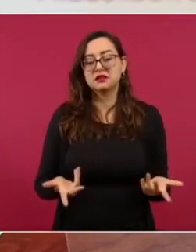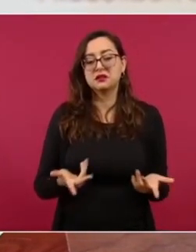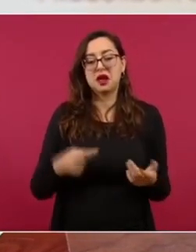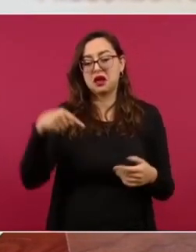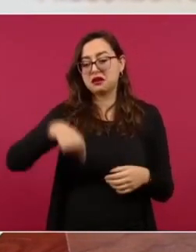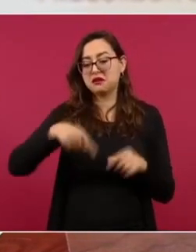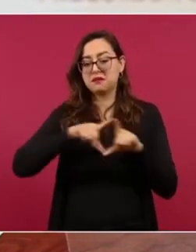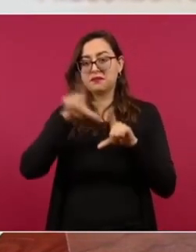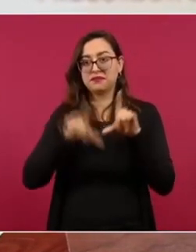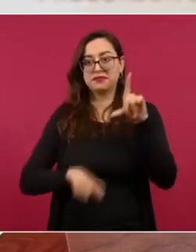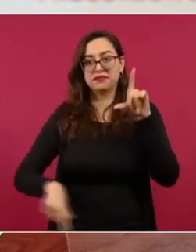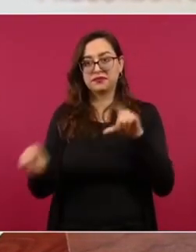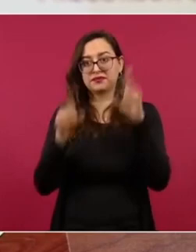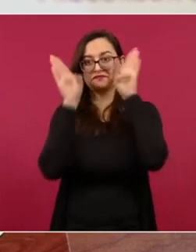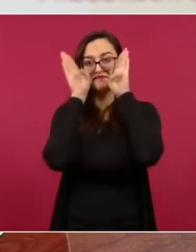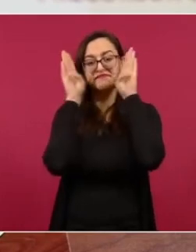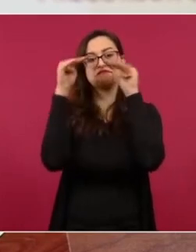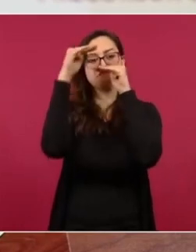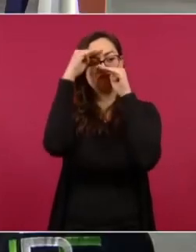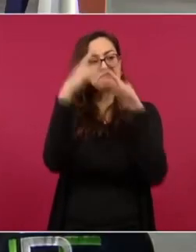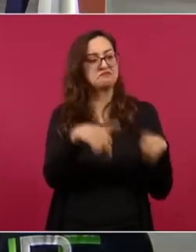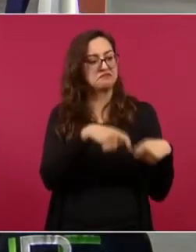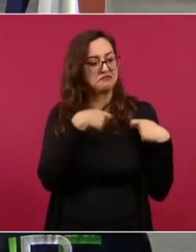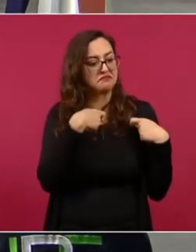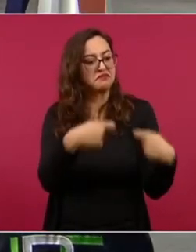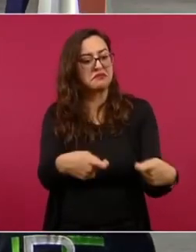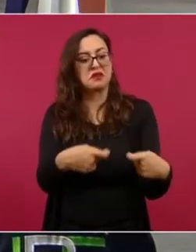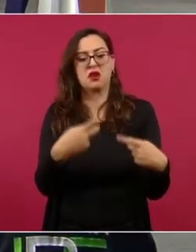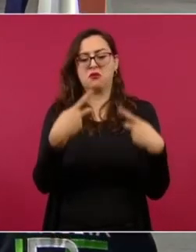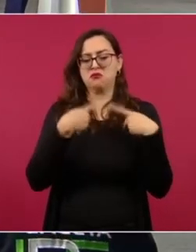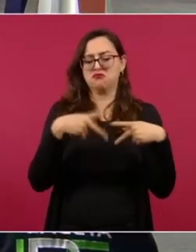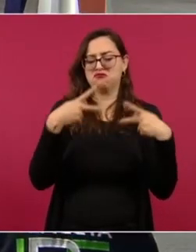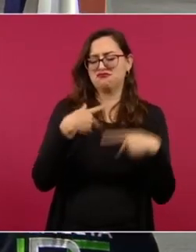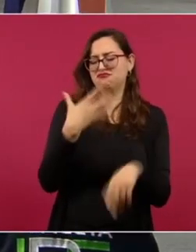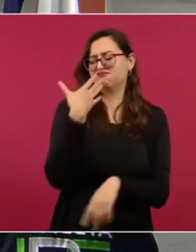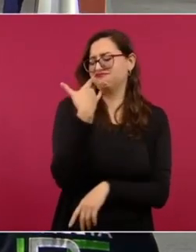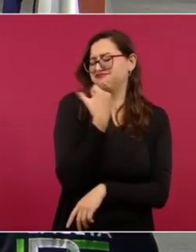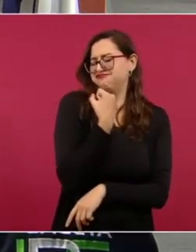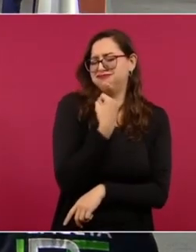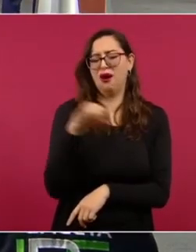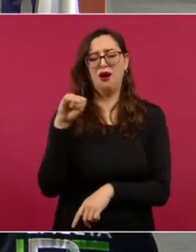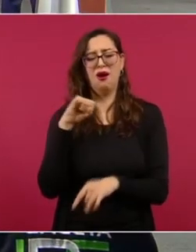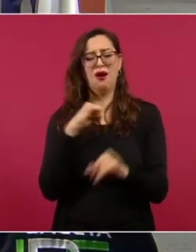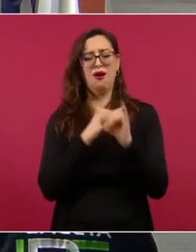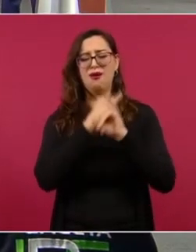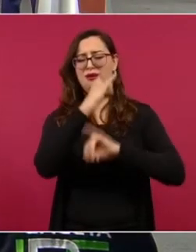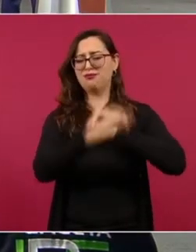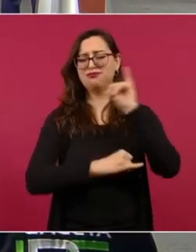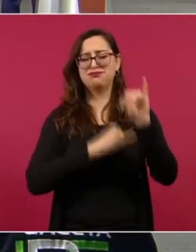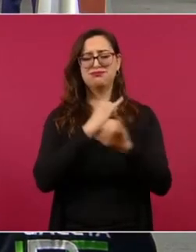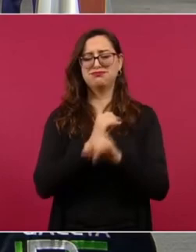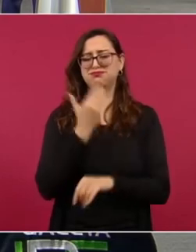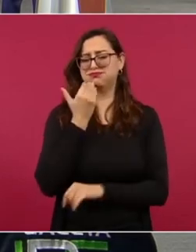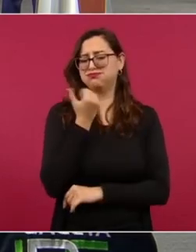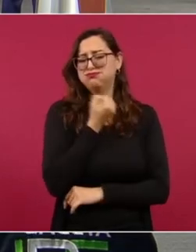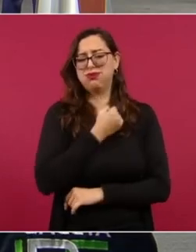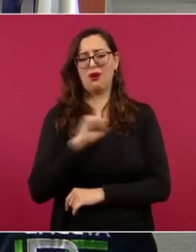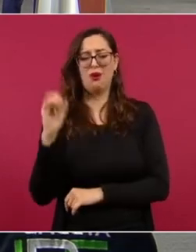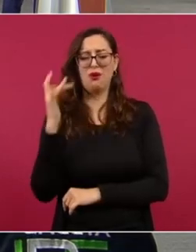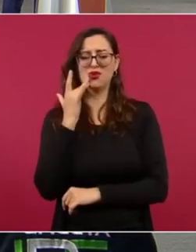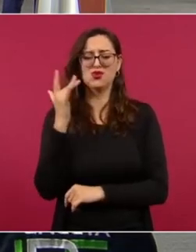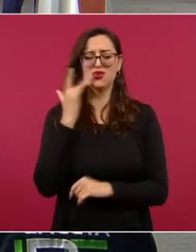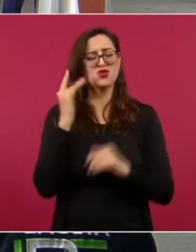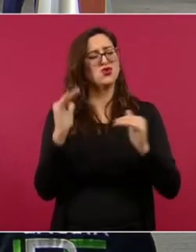especialistas internacionalistas de altos vuelos